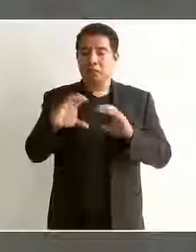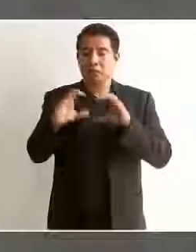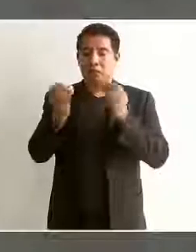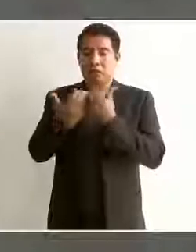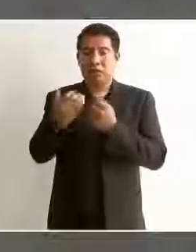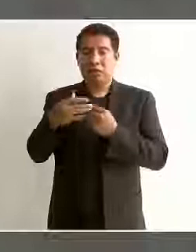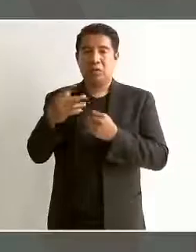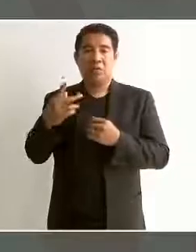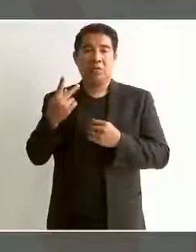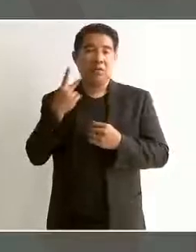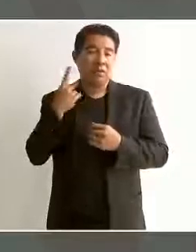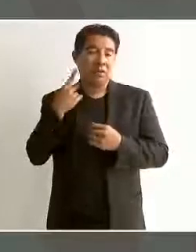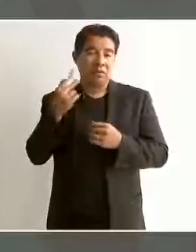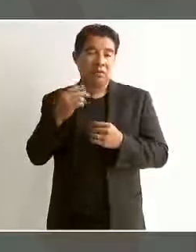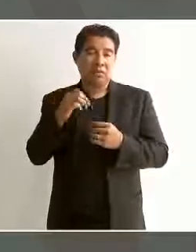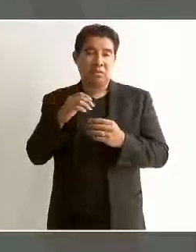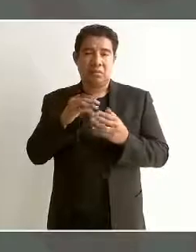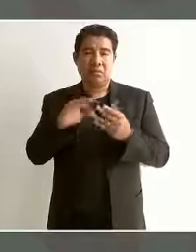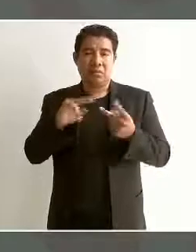votaron en contra